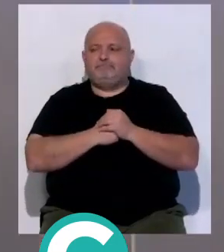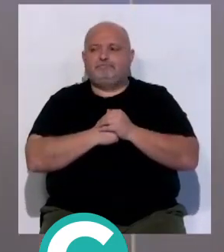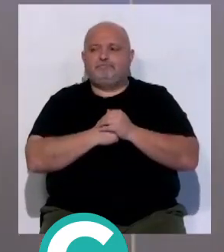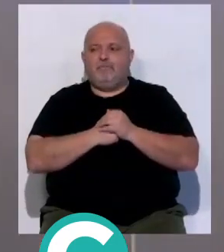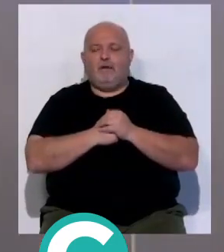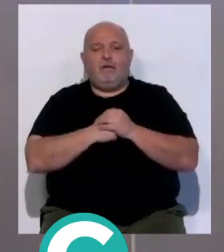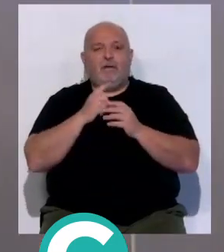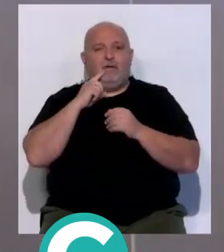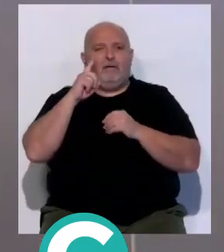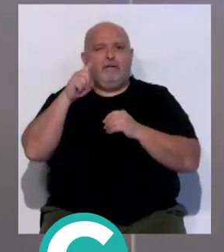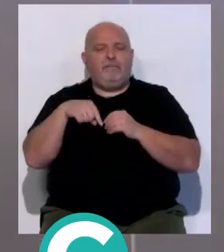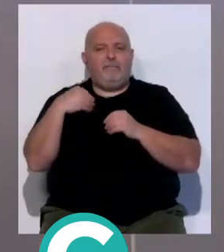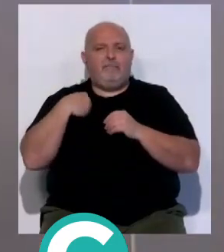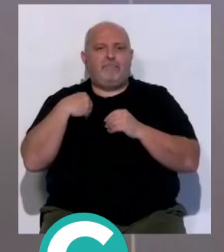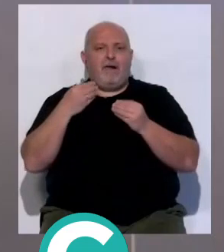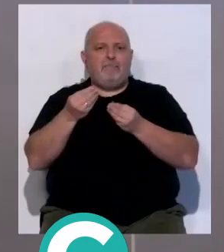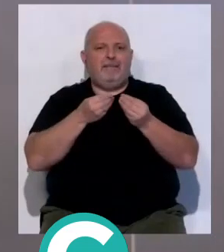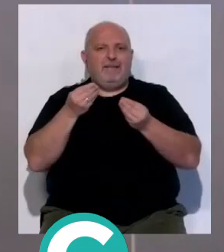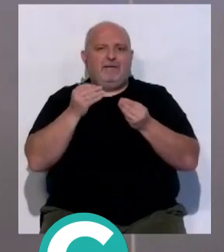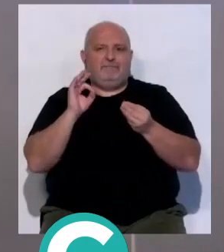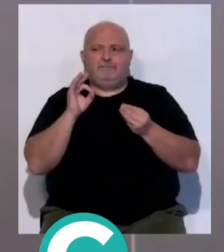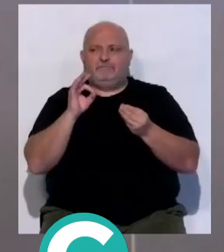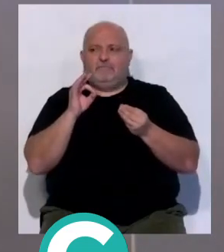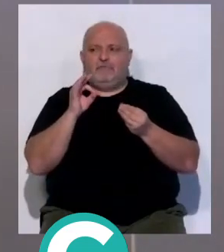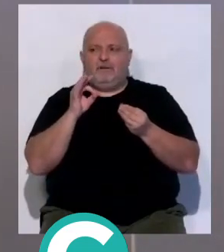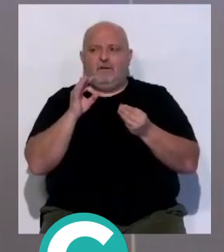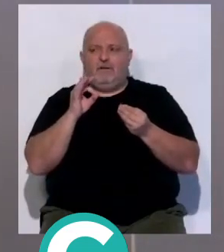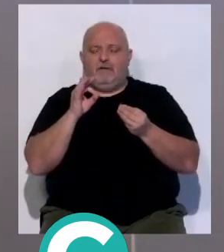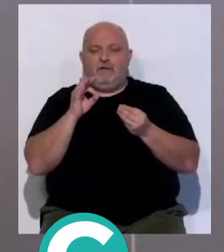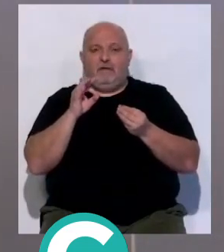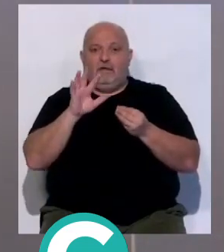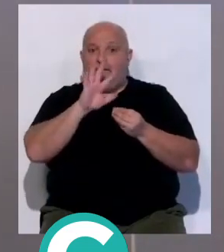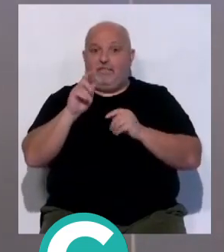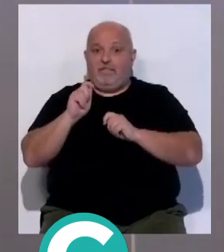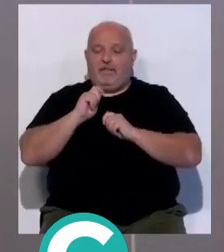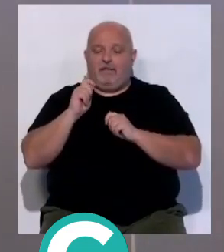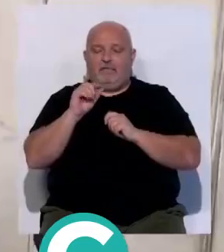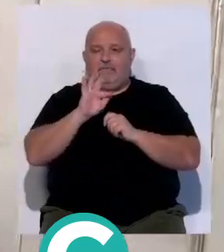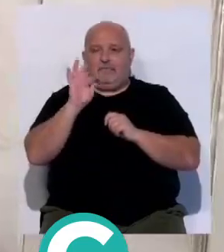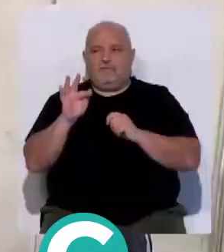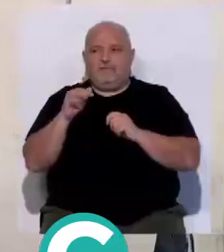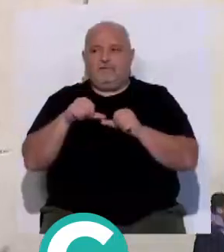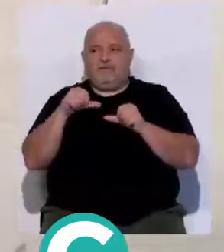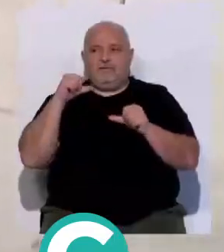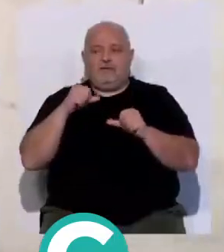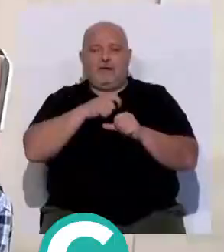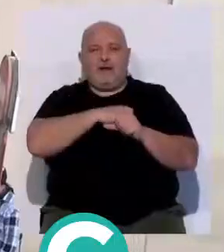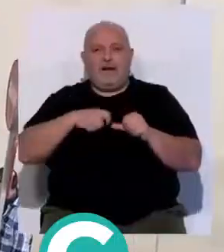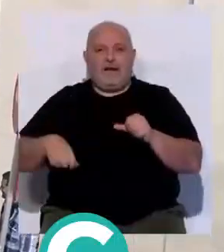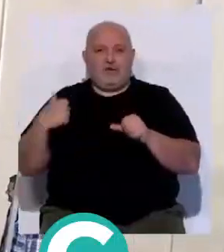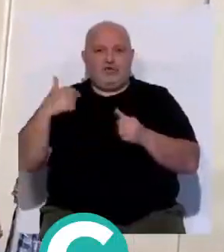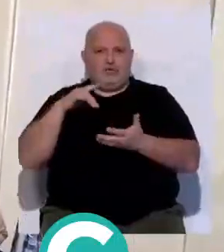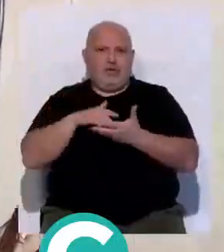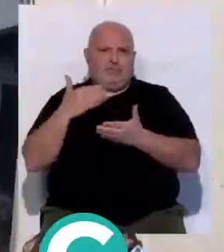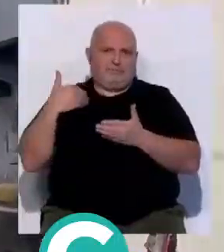vamos a ver también ese ambiente, estas imágenes que vamos a ver fue el partido del Rayo Vallecano,